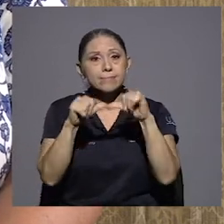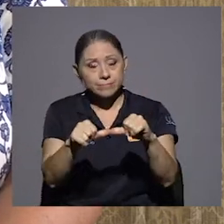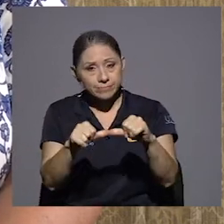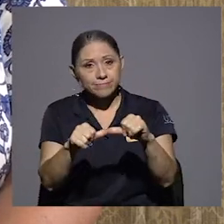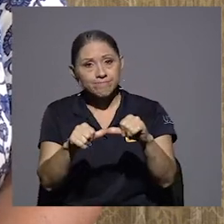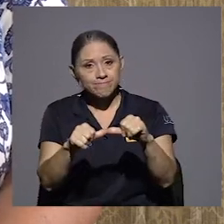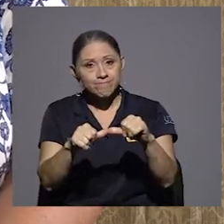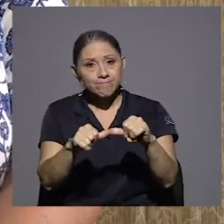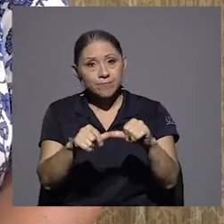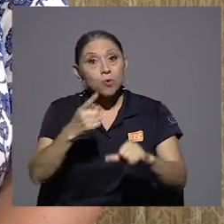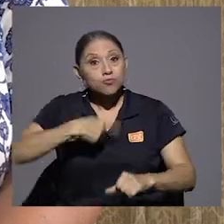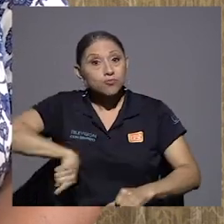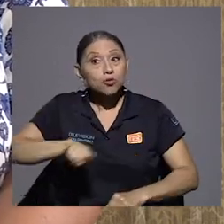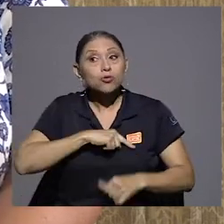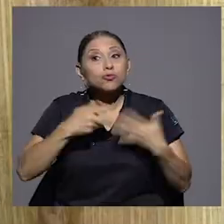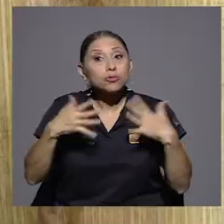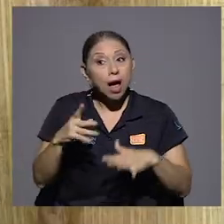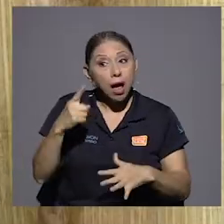puesto a prueba.